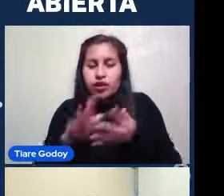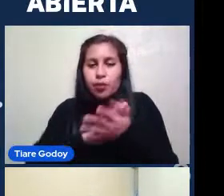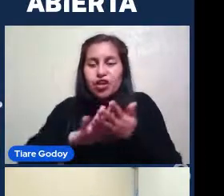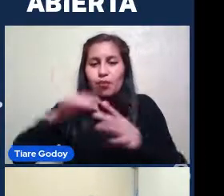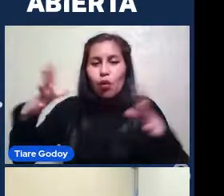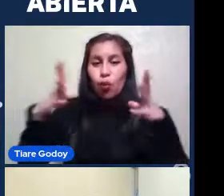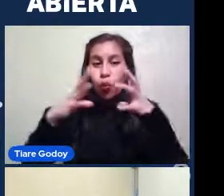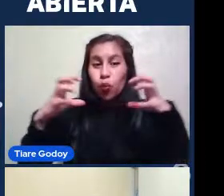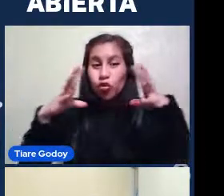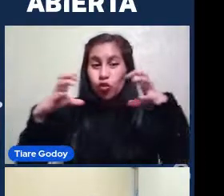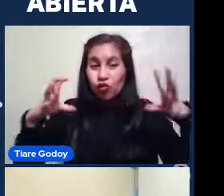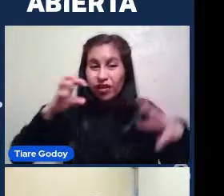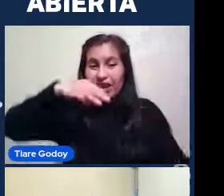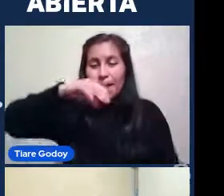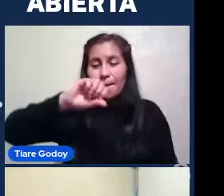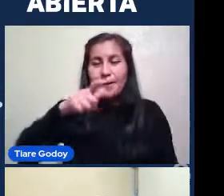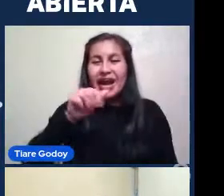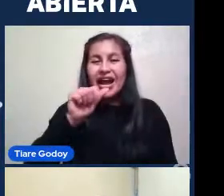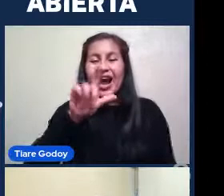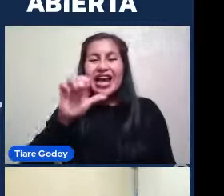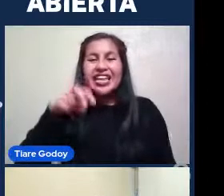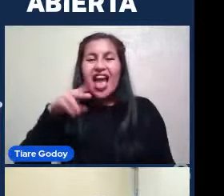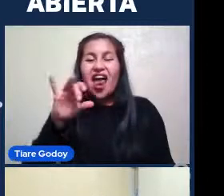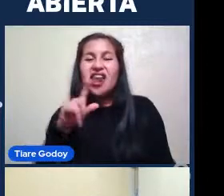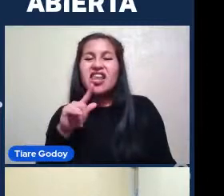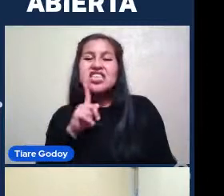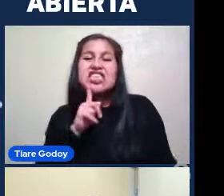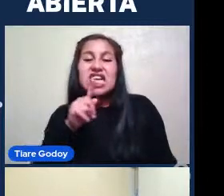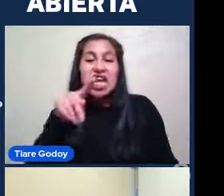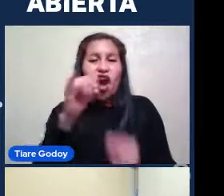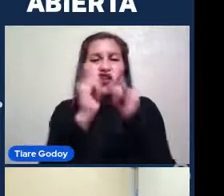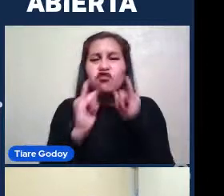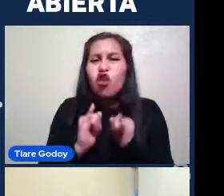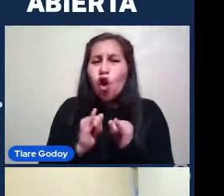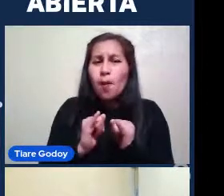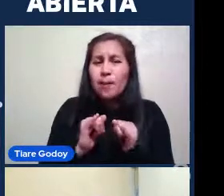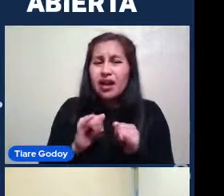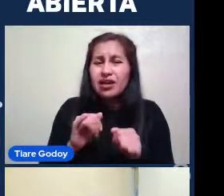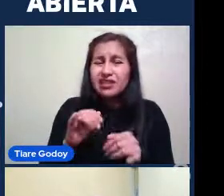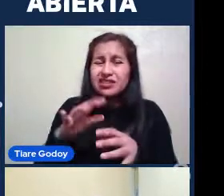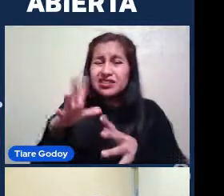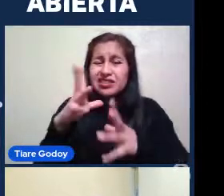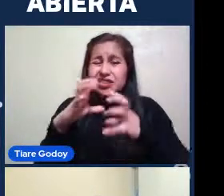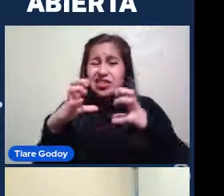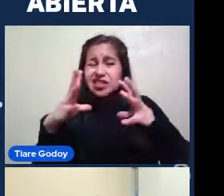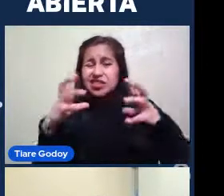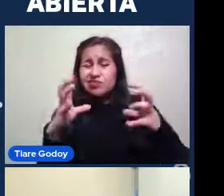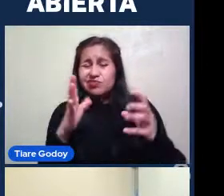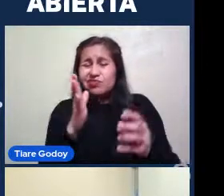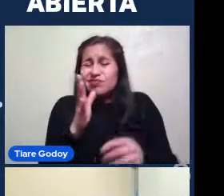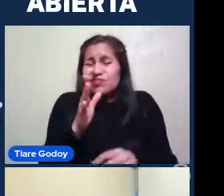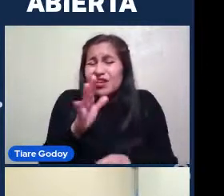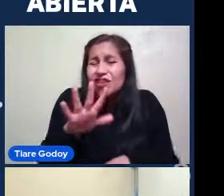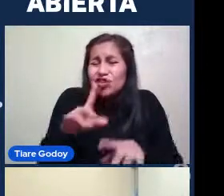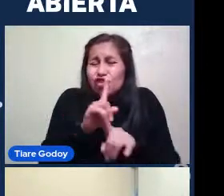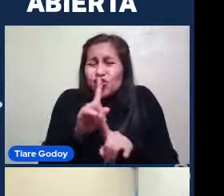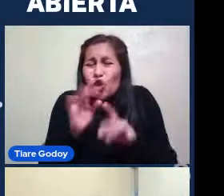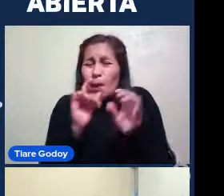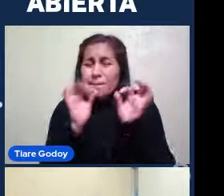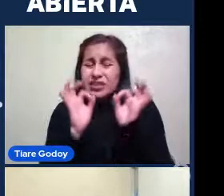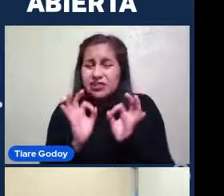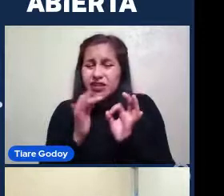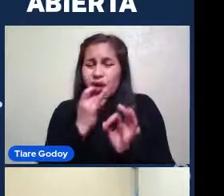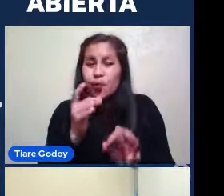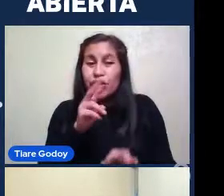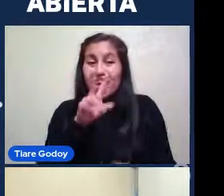Que tiene esta forma Irregular Porque la acción De gravedad De la La vía láctea